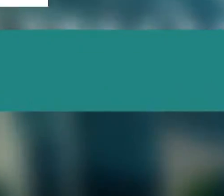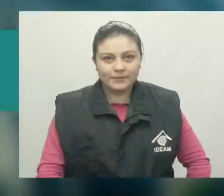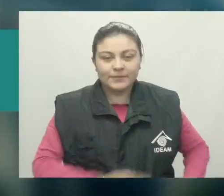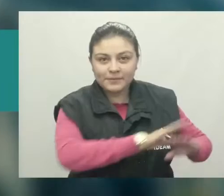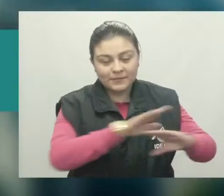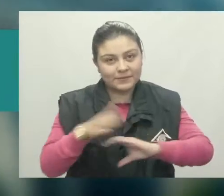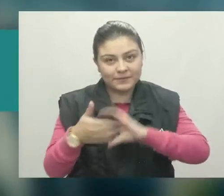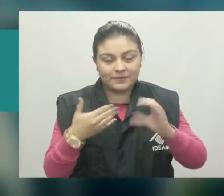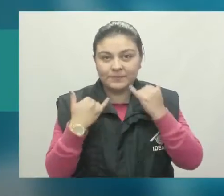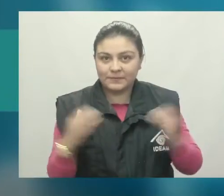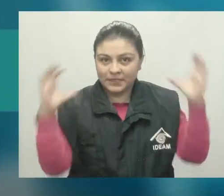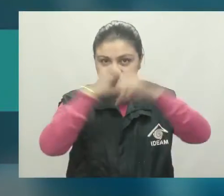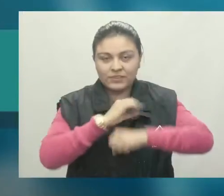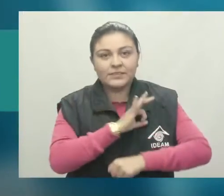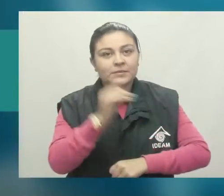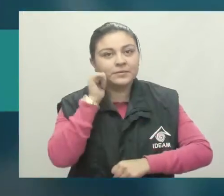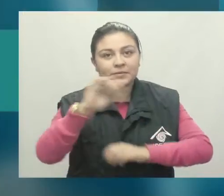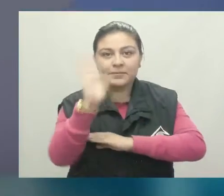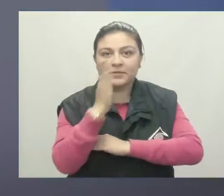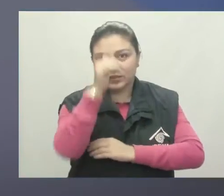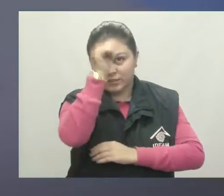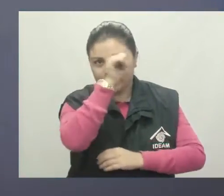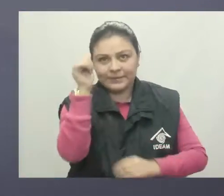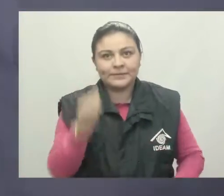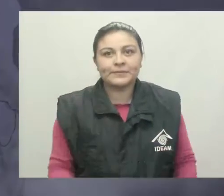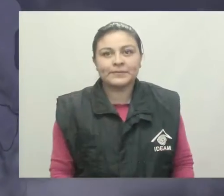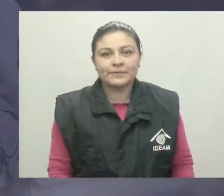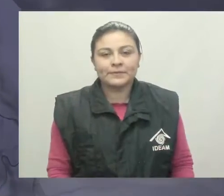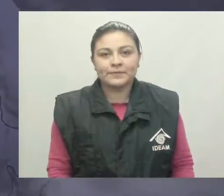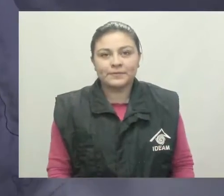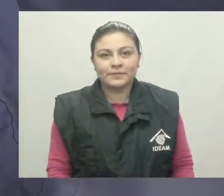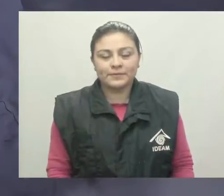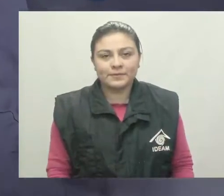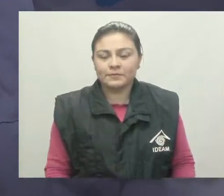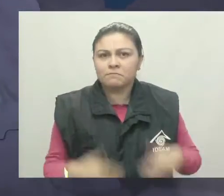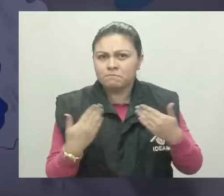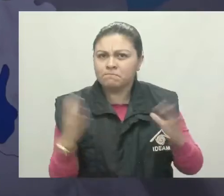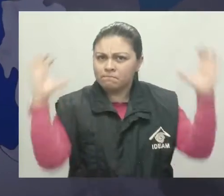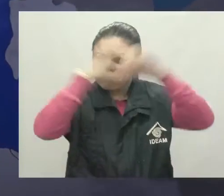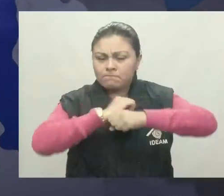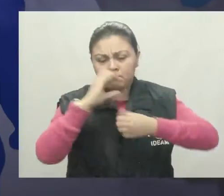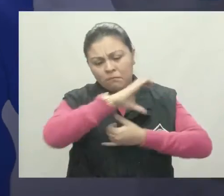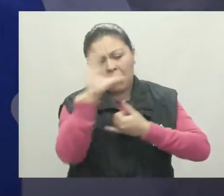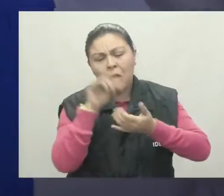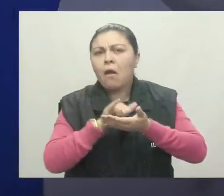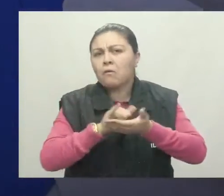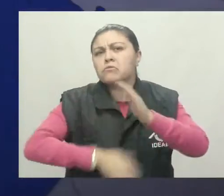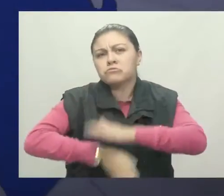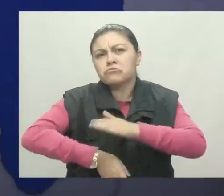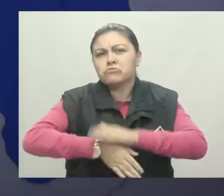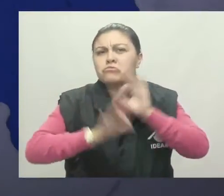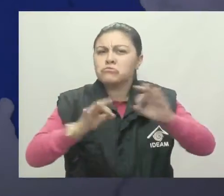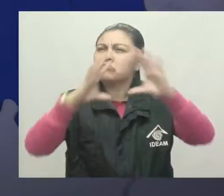Pronóstico del tiempo para la noche del sábado y la madrugada del domingo La noche en el Caribe se mantendrá con tiempo seco y cielo